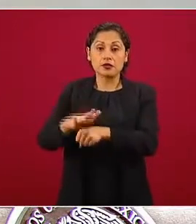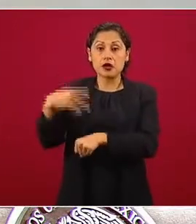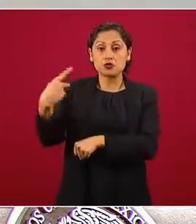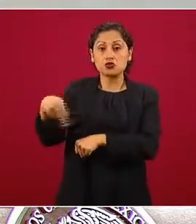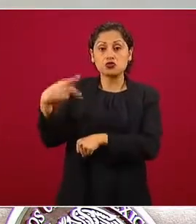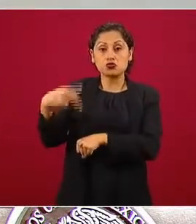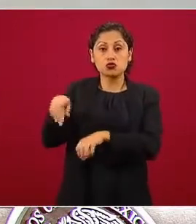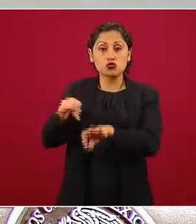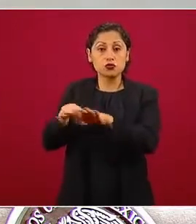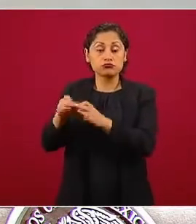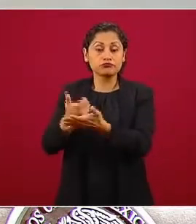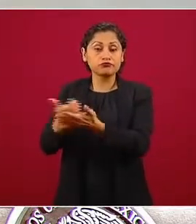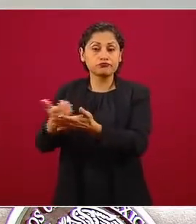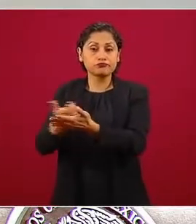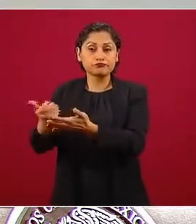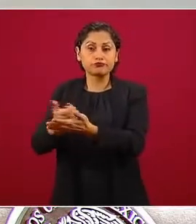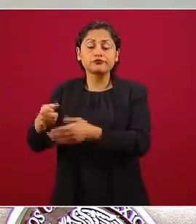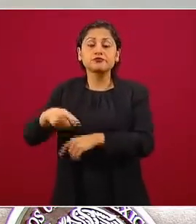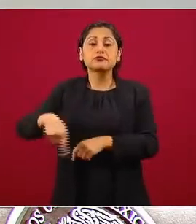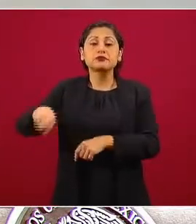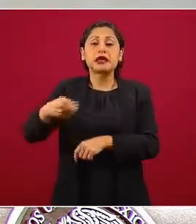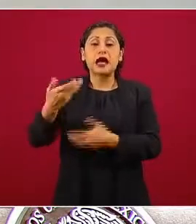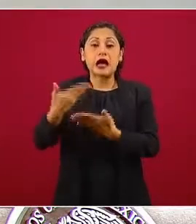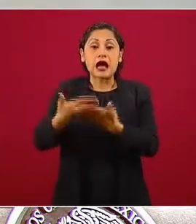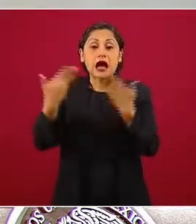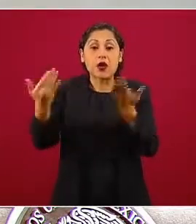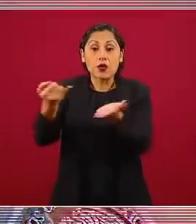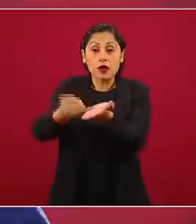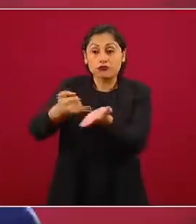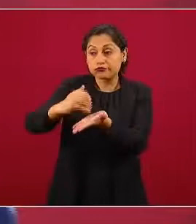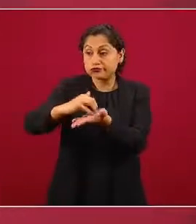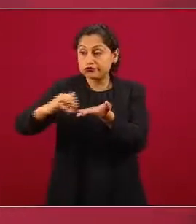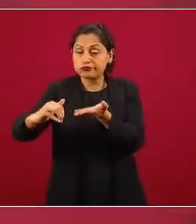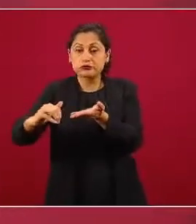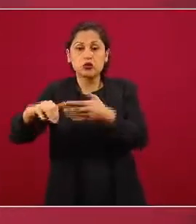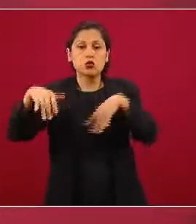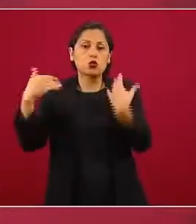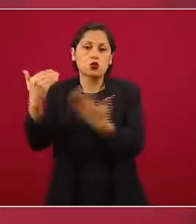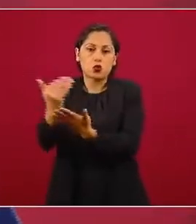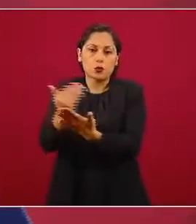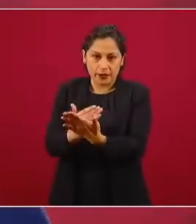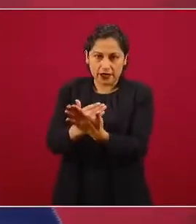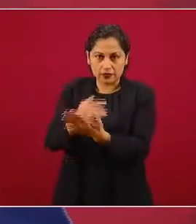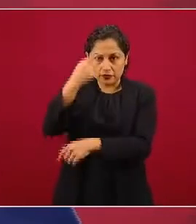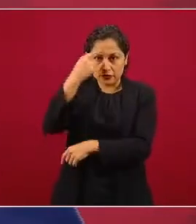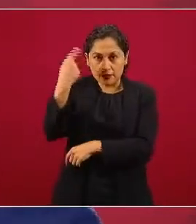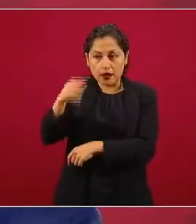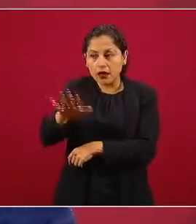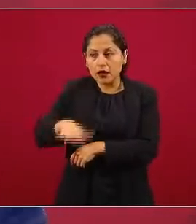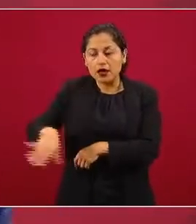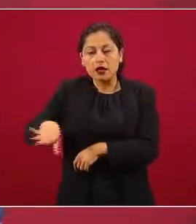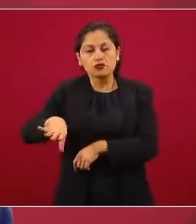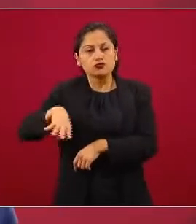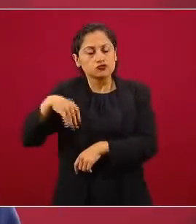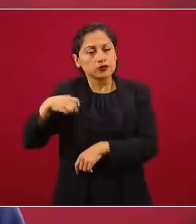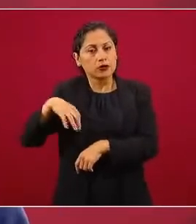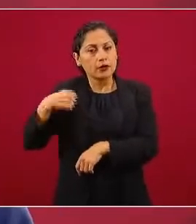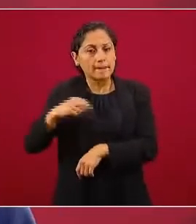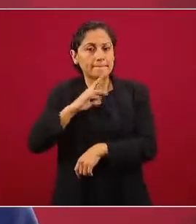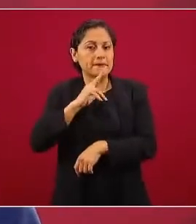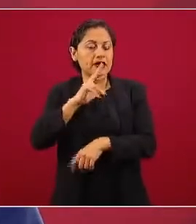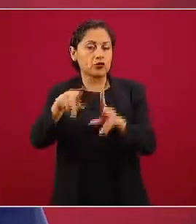Esa comisión va a cambiar para incentivarlos a que busquen mayores rendimientos. Mientras más